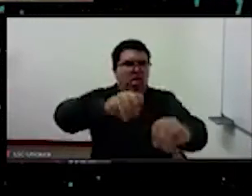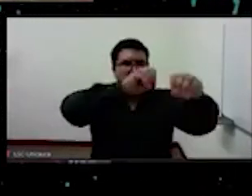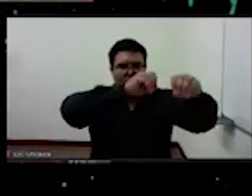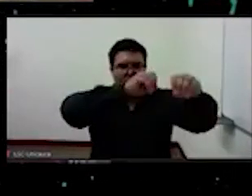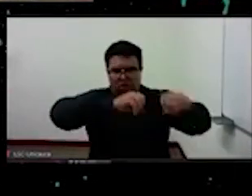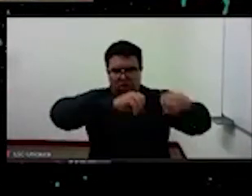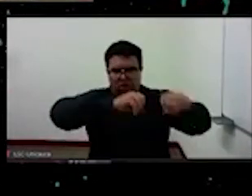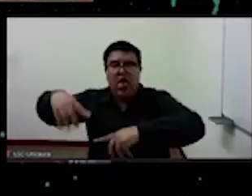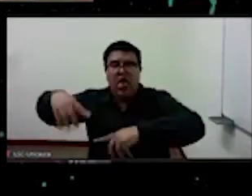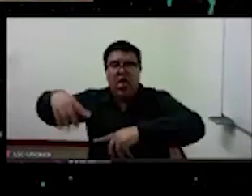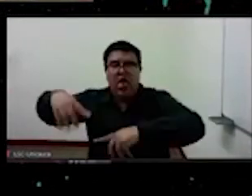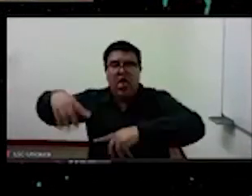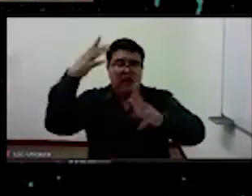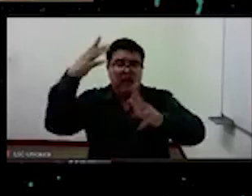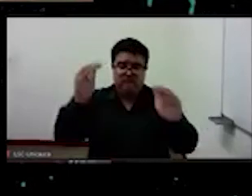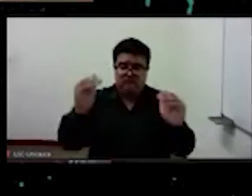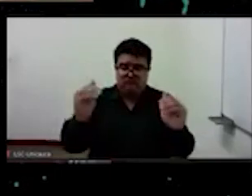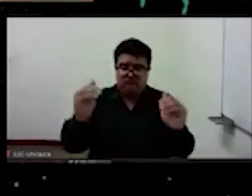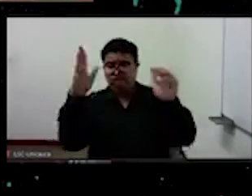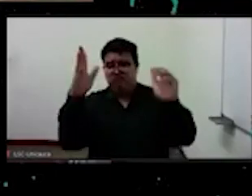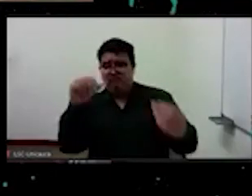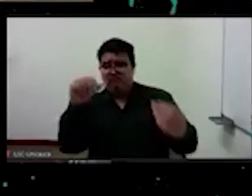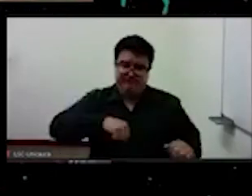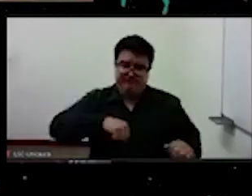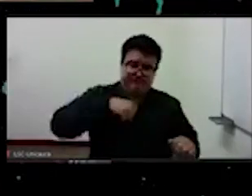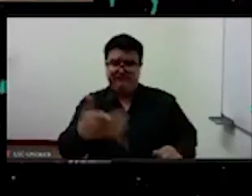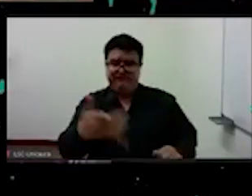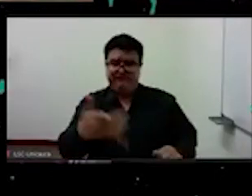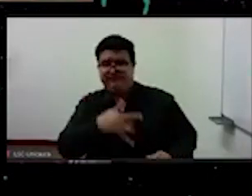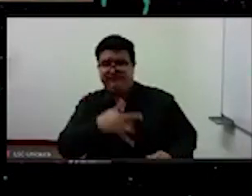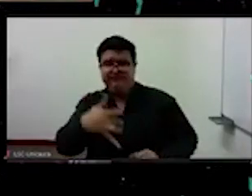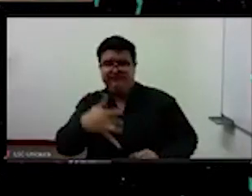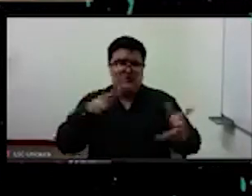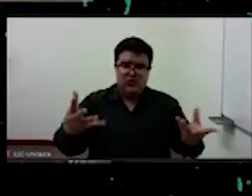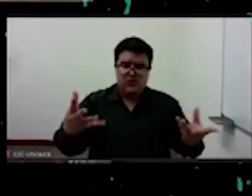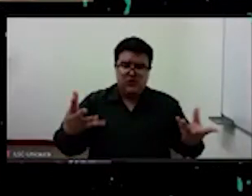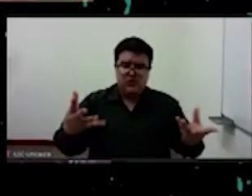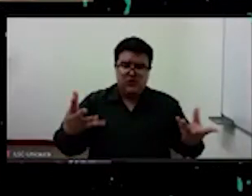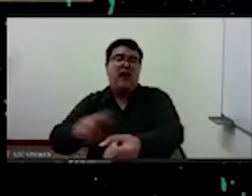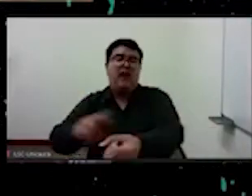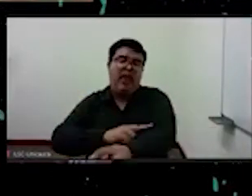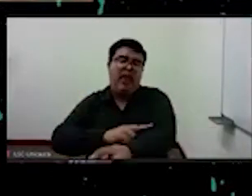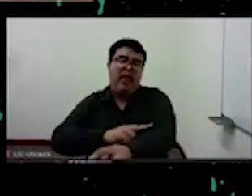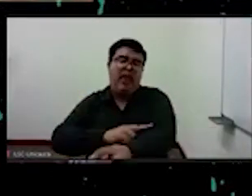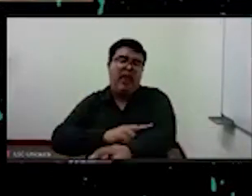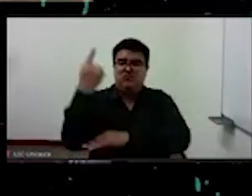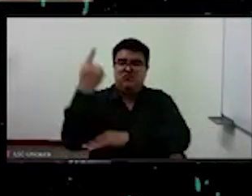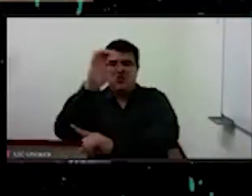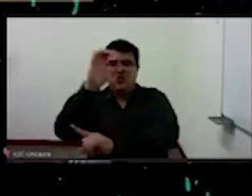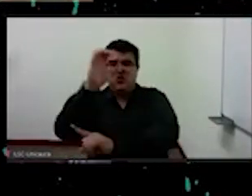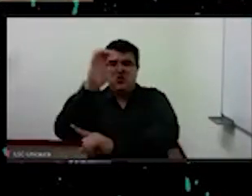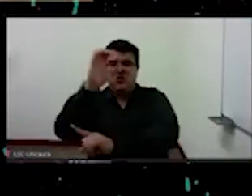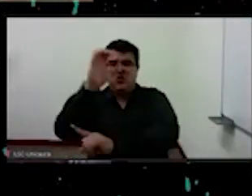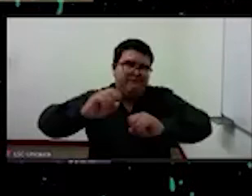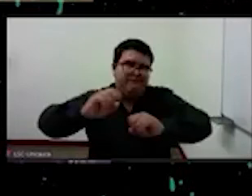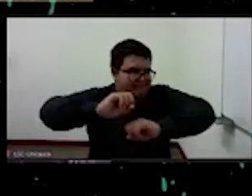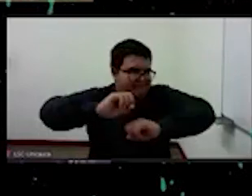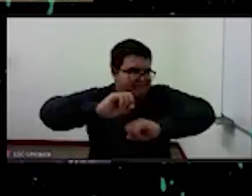pretensión de superioridad económica política y cultural claramente